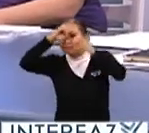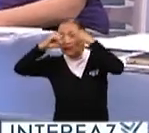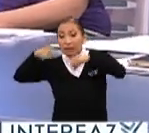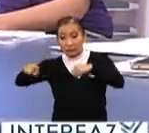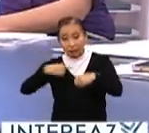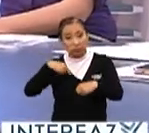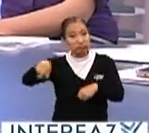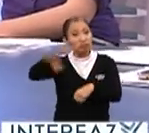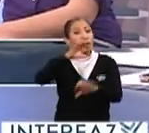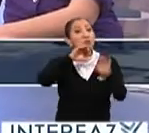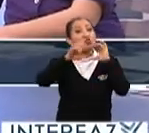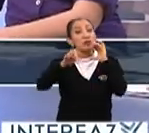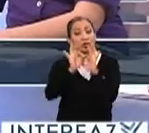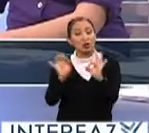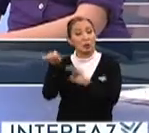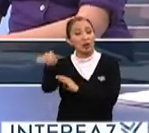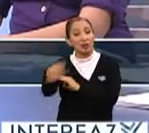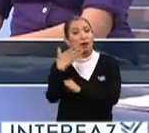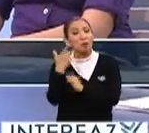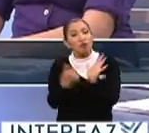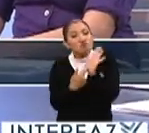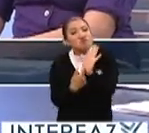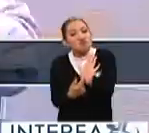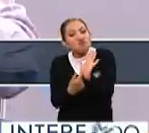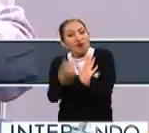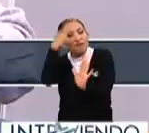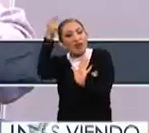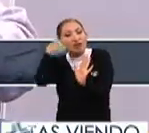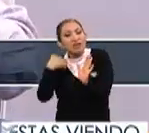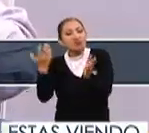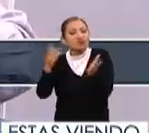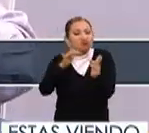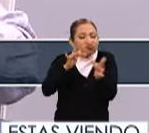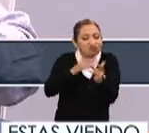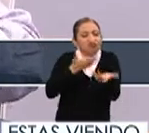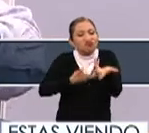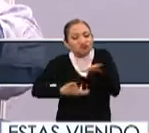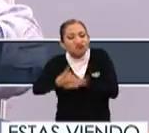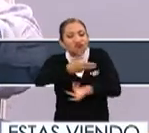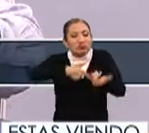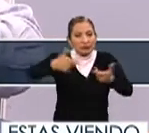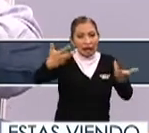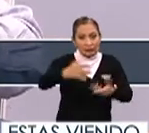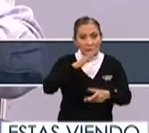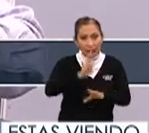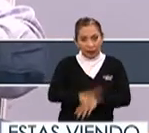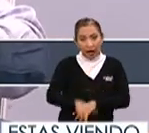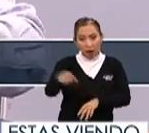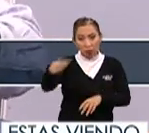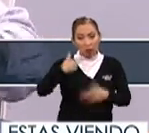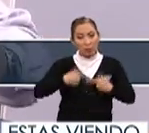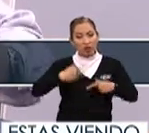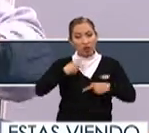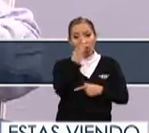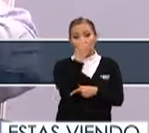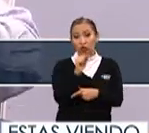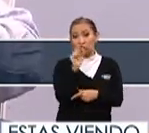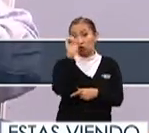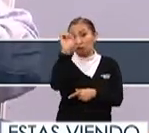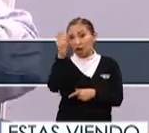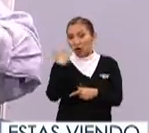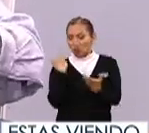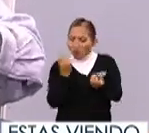importante el rol de los medios de comunicación, que ayuden a facilitar la interacción y verdaderamente generar una especie de ciudadanía 2.0,